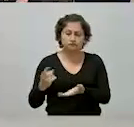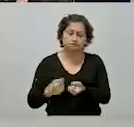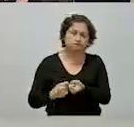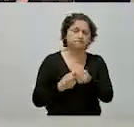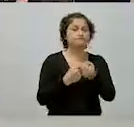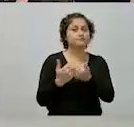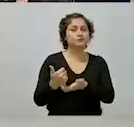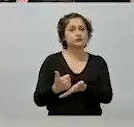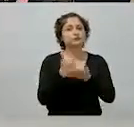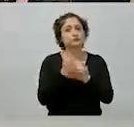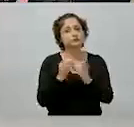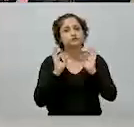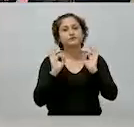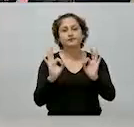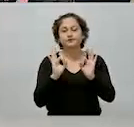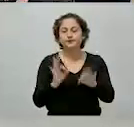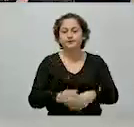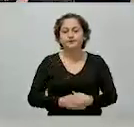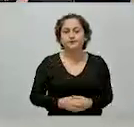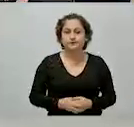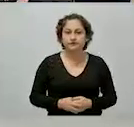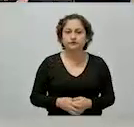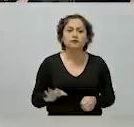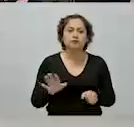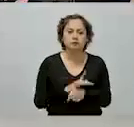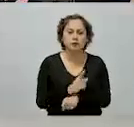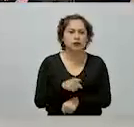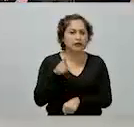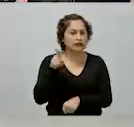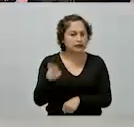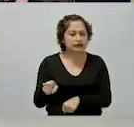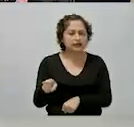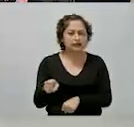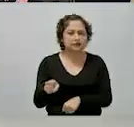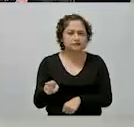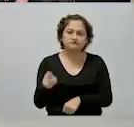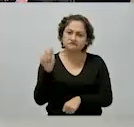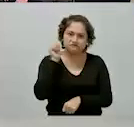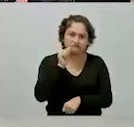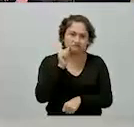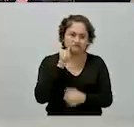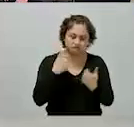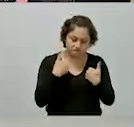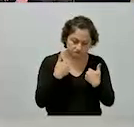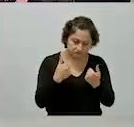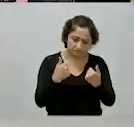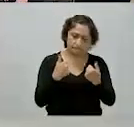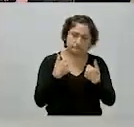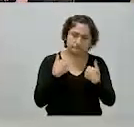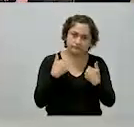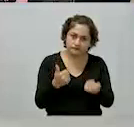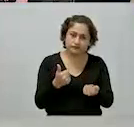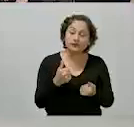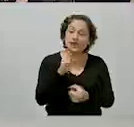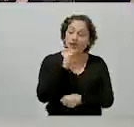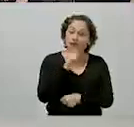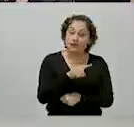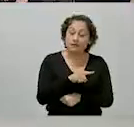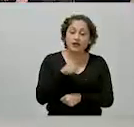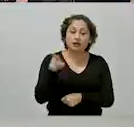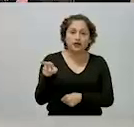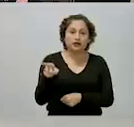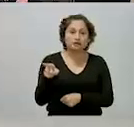por su comprensión y por aceptar